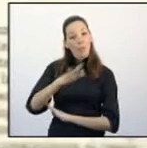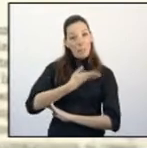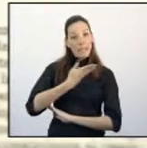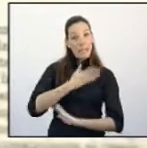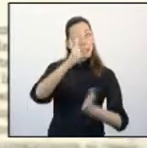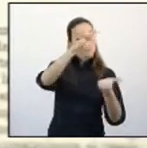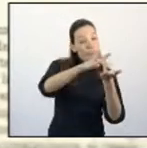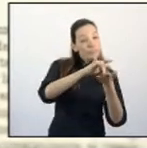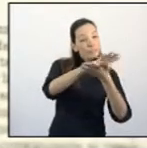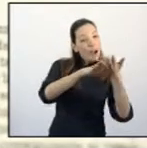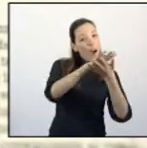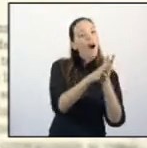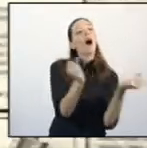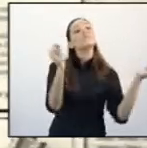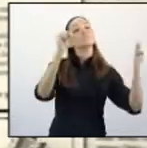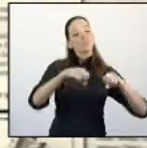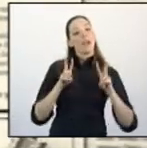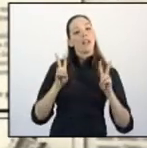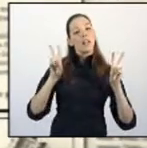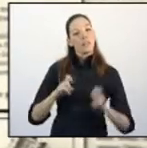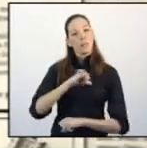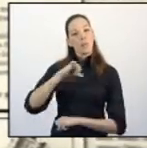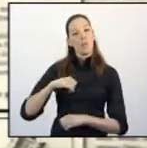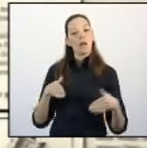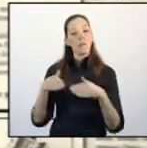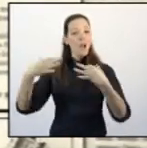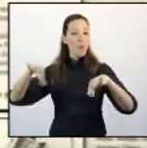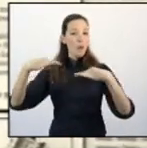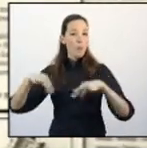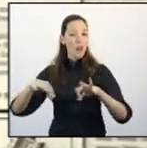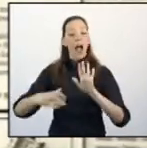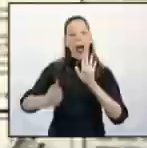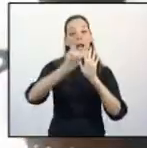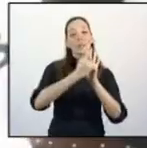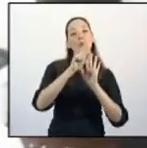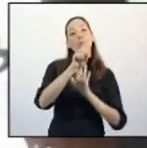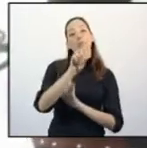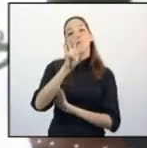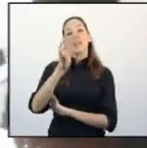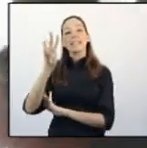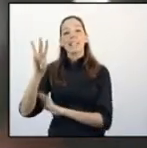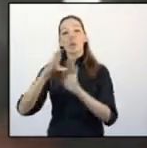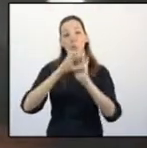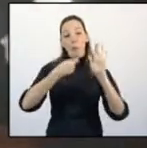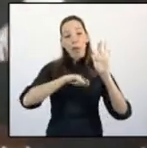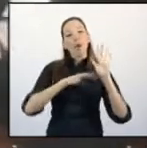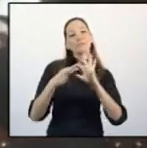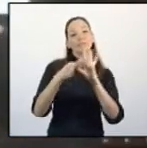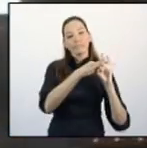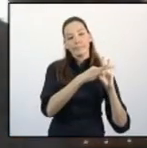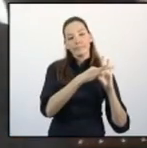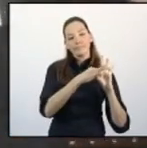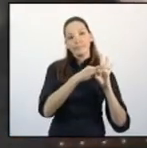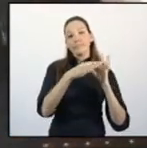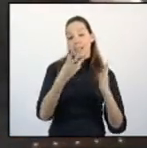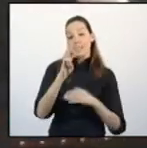en Plasencia, se acuerda llevar la iniciativa autonómica por la vía ordinaria, la del artículo 143 de la Constitución